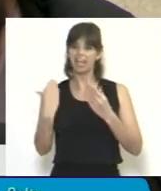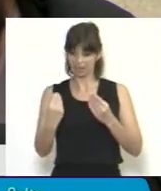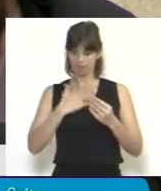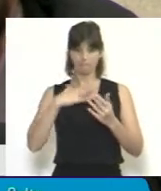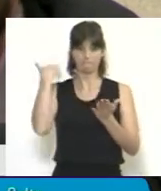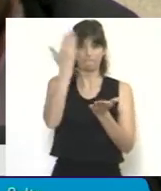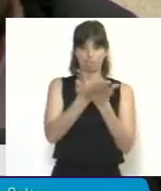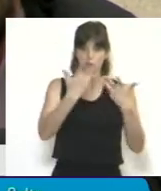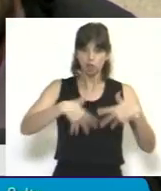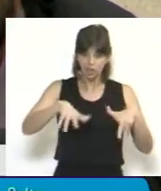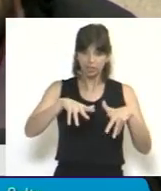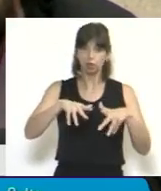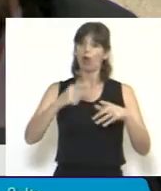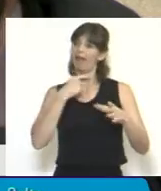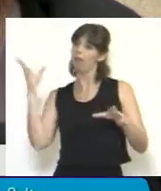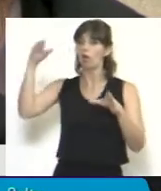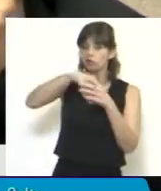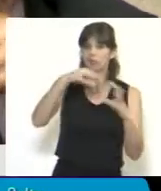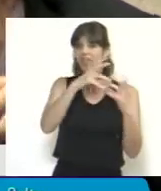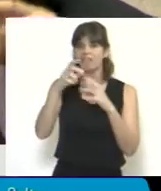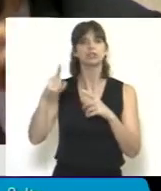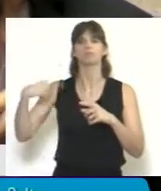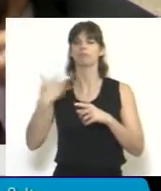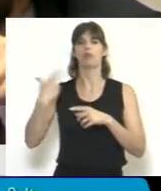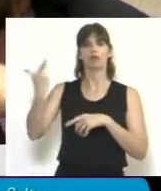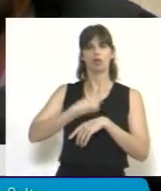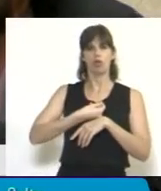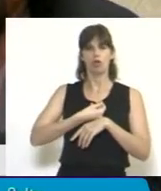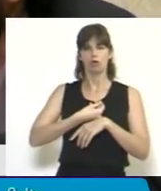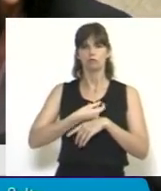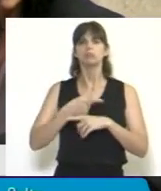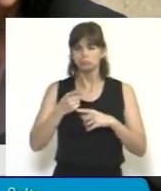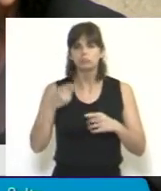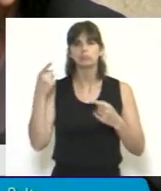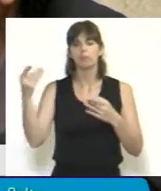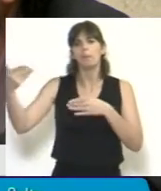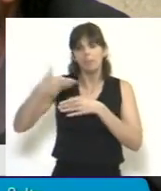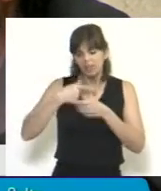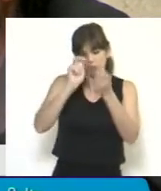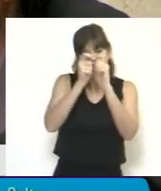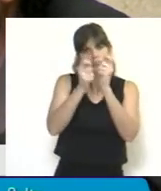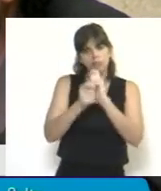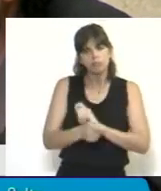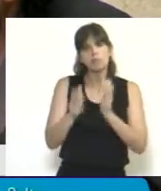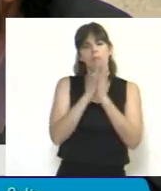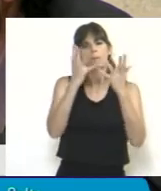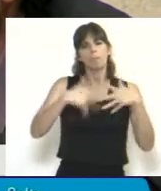rechazado, que hice propuestas concretas de modificaciones al proyecto